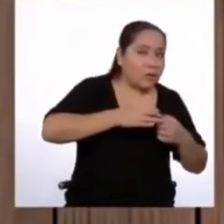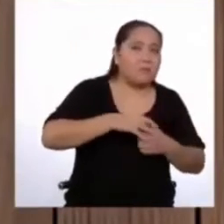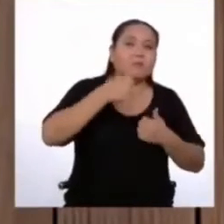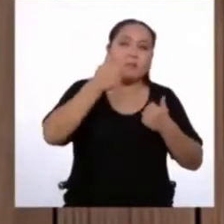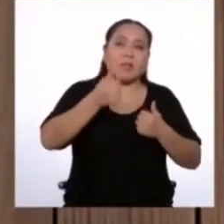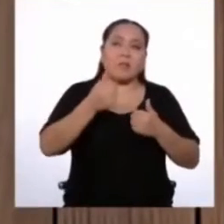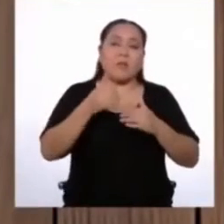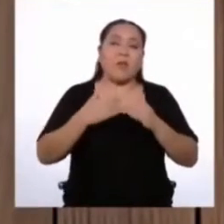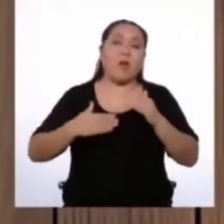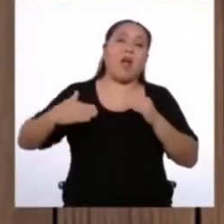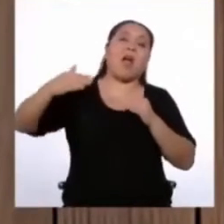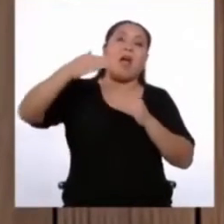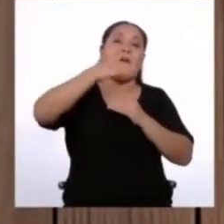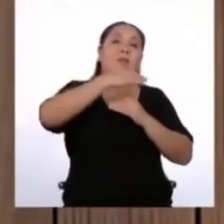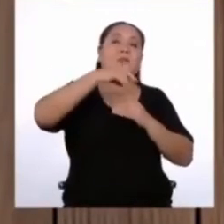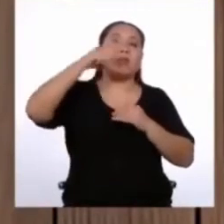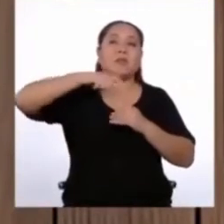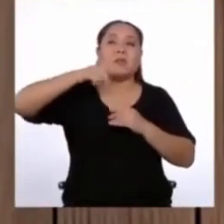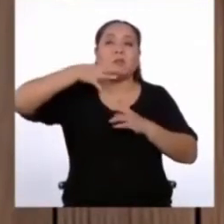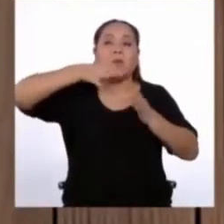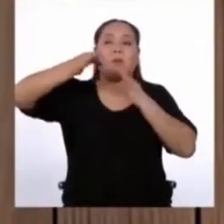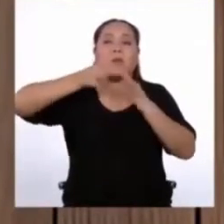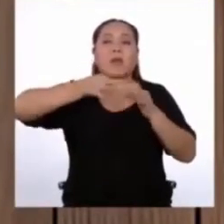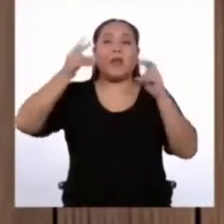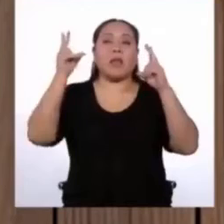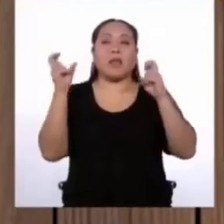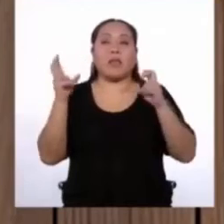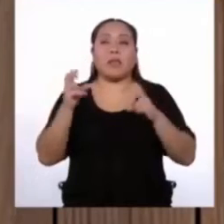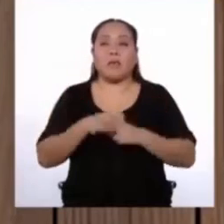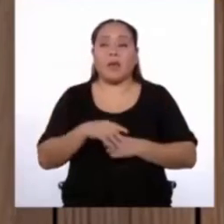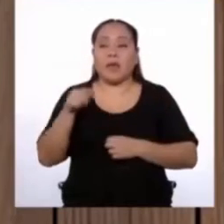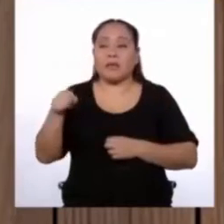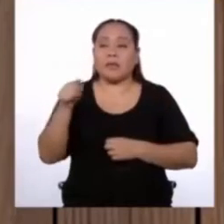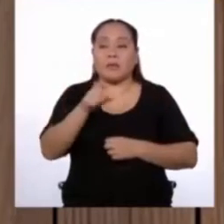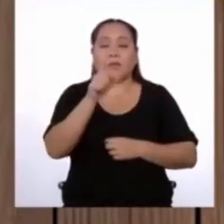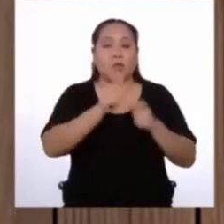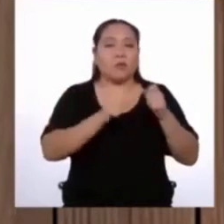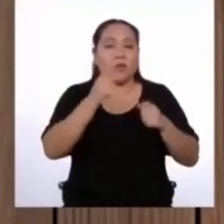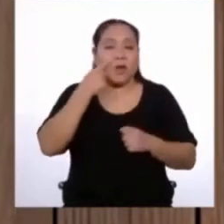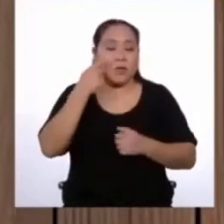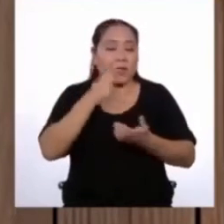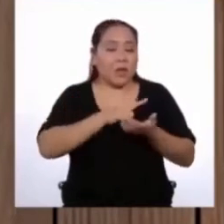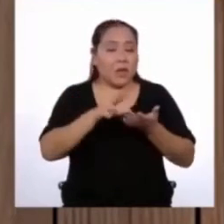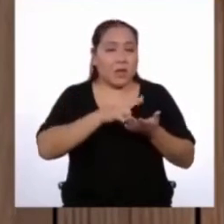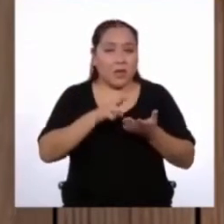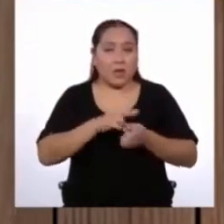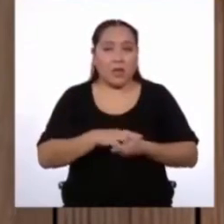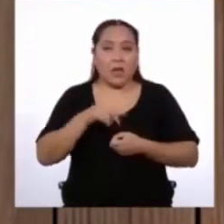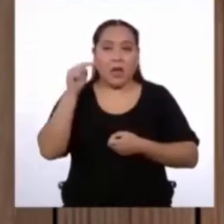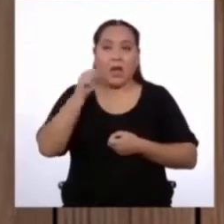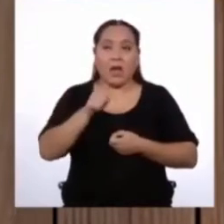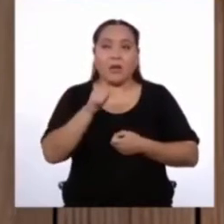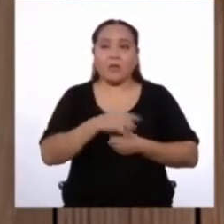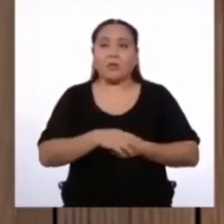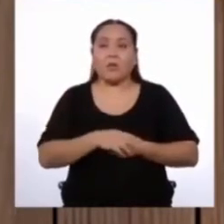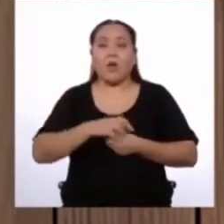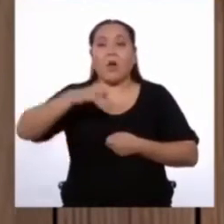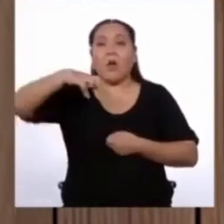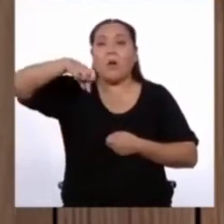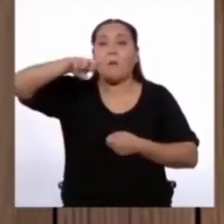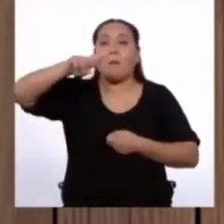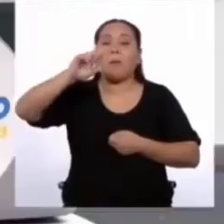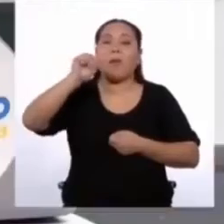de eso, deberíamos explicarle un poco más sobre el tema a quien esté leyendo el reglamento. A esto se le llama preámbulo.